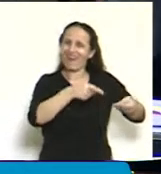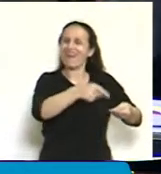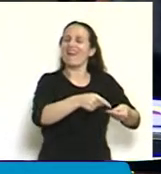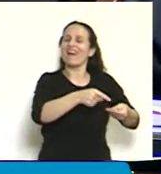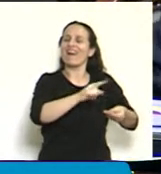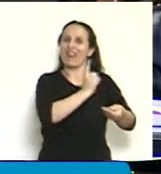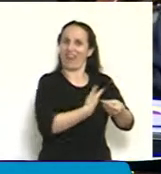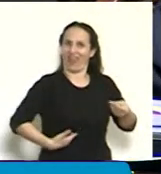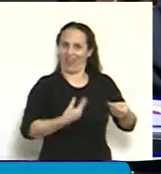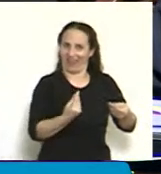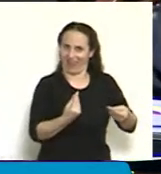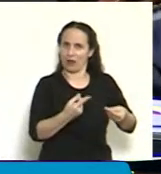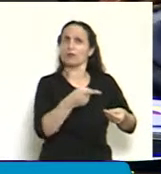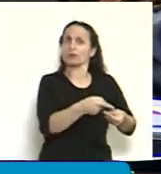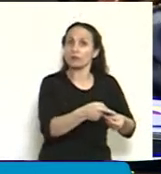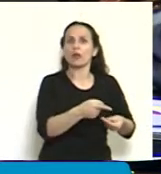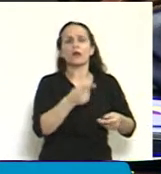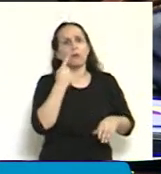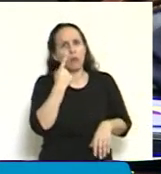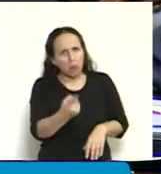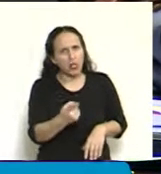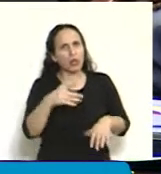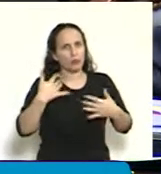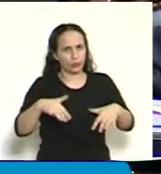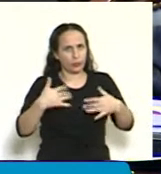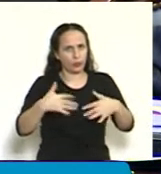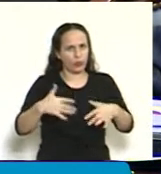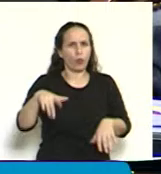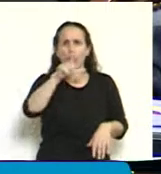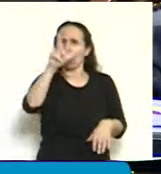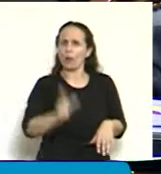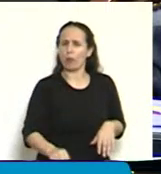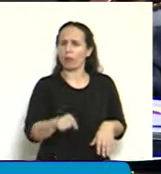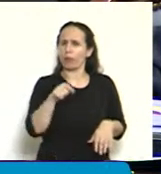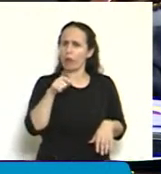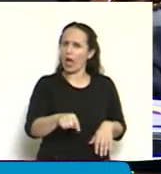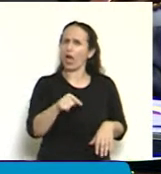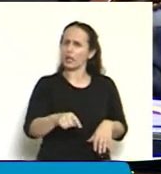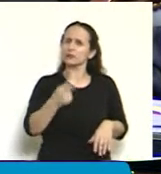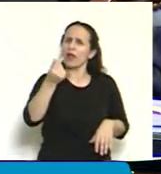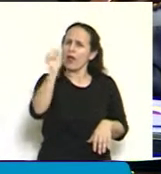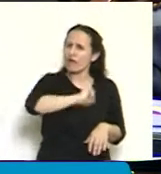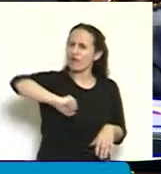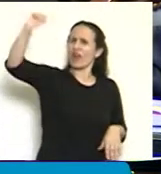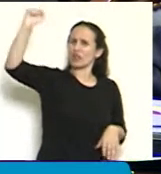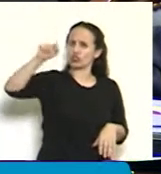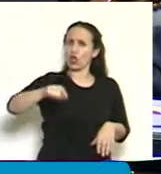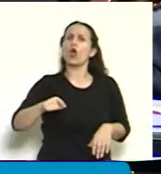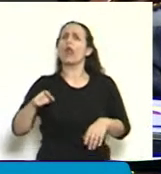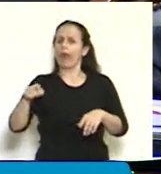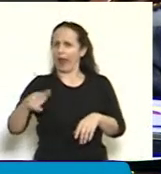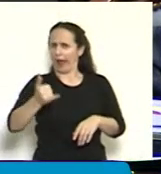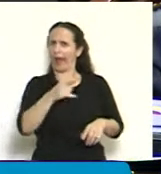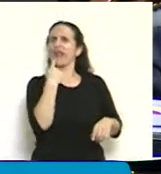Miren cómo va al ritmo de un país con una alta inflación negada aún en la